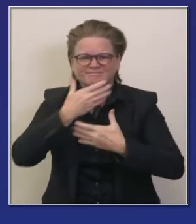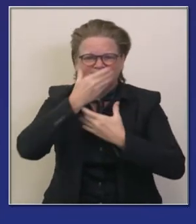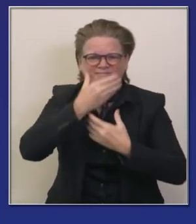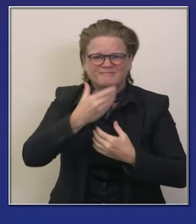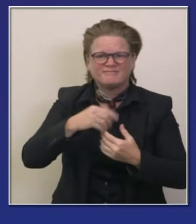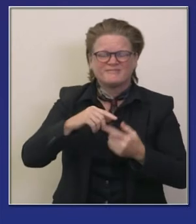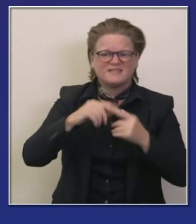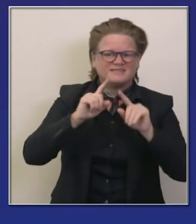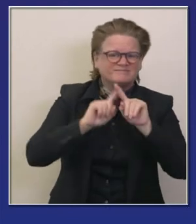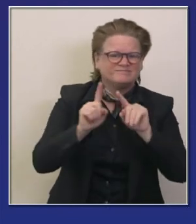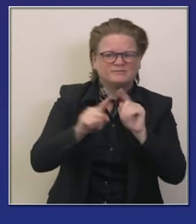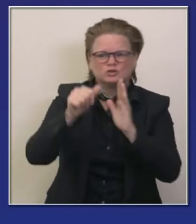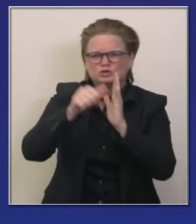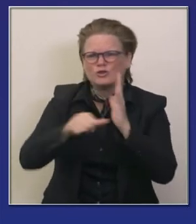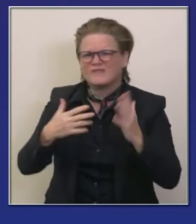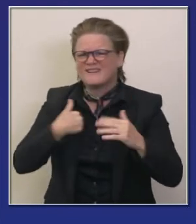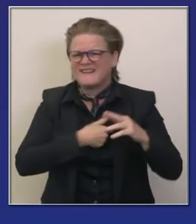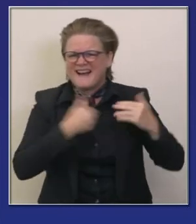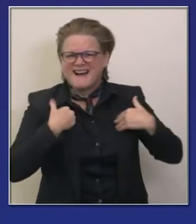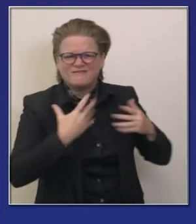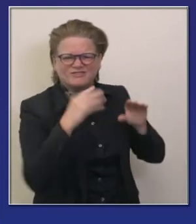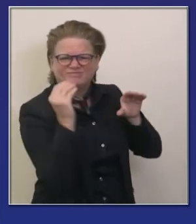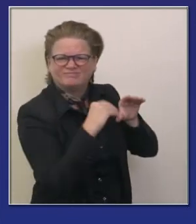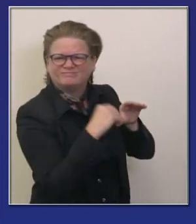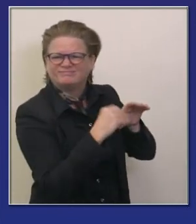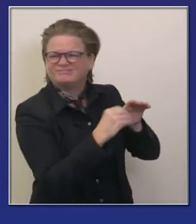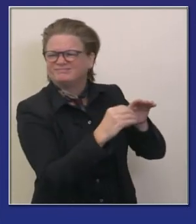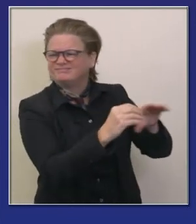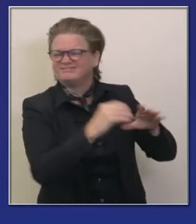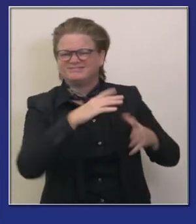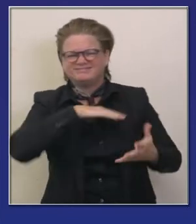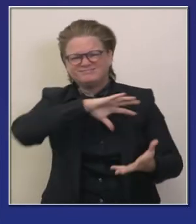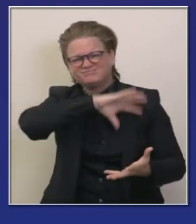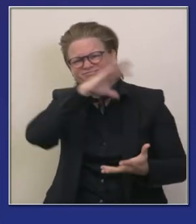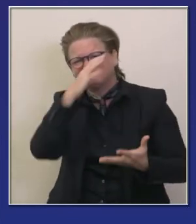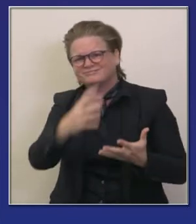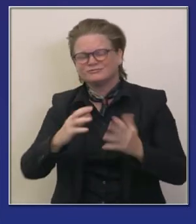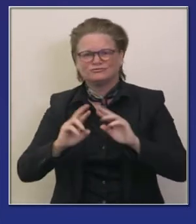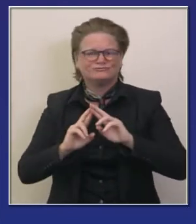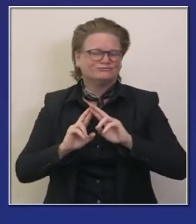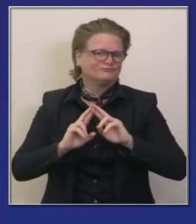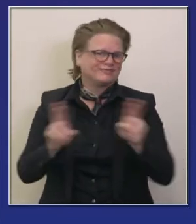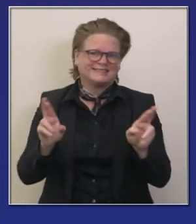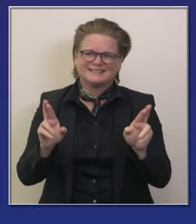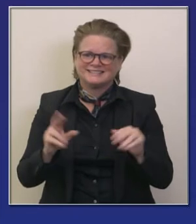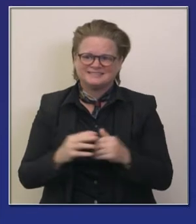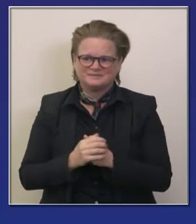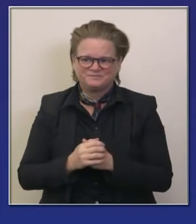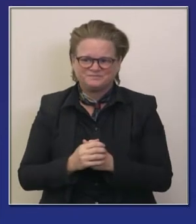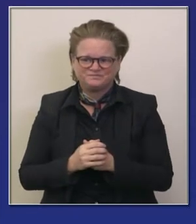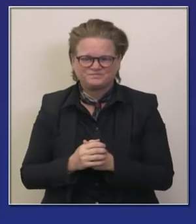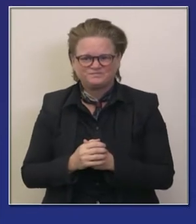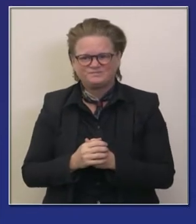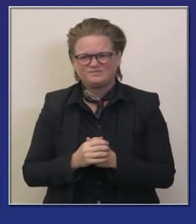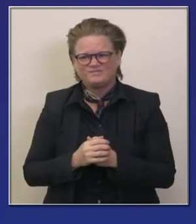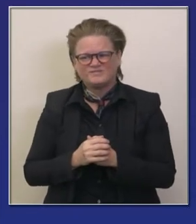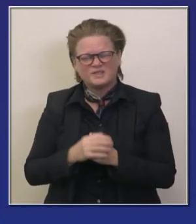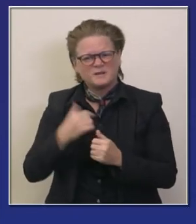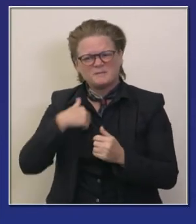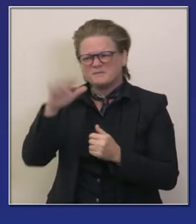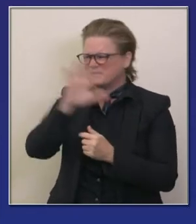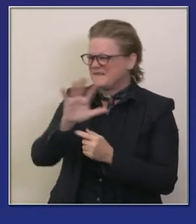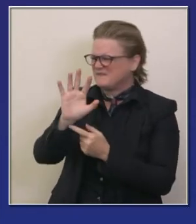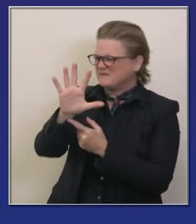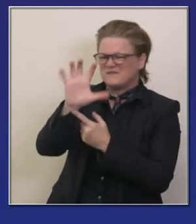millares más en toda la gama de provisiones batas guantes etcétera pero no más de 500 millones